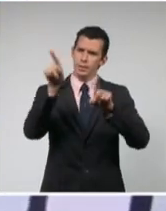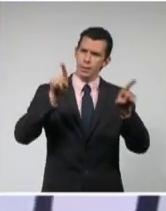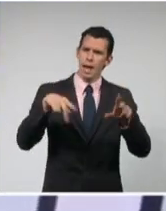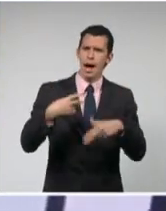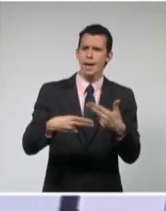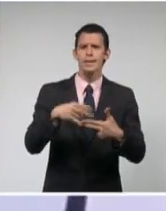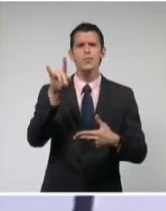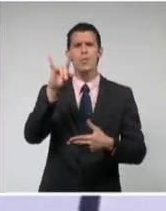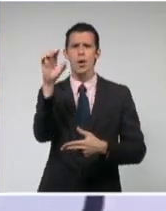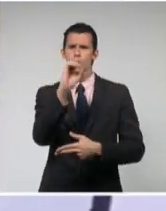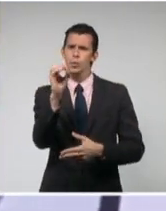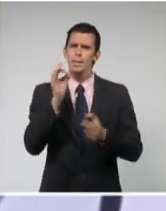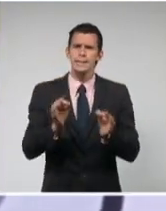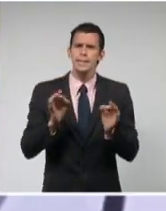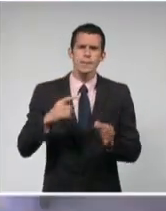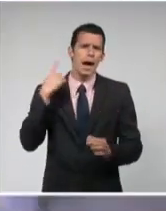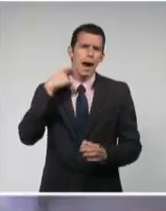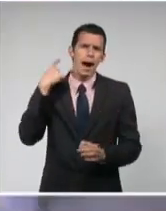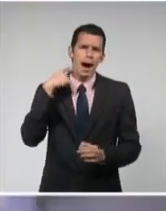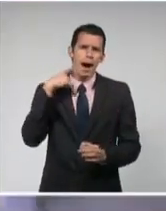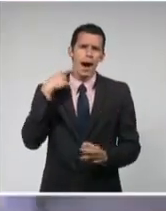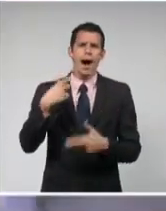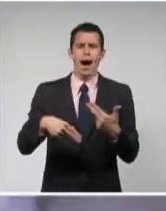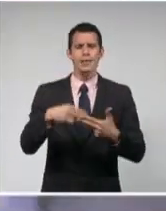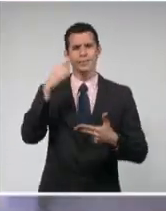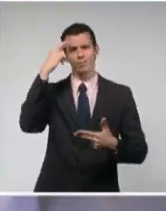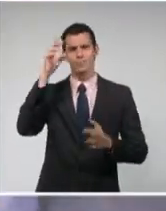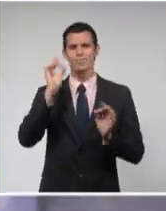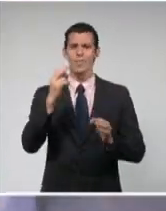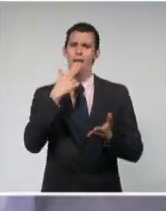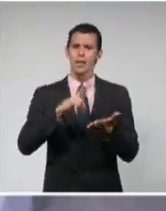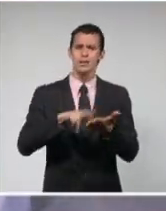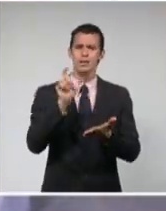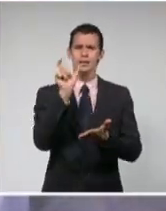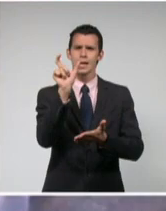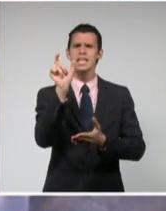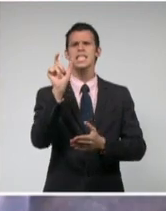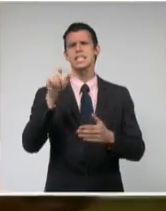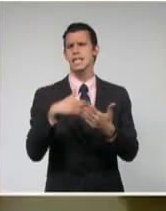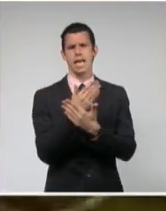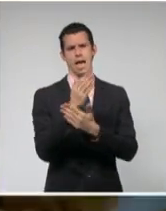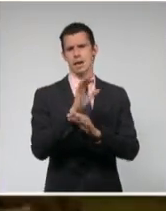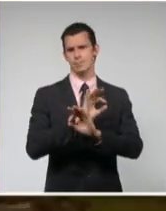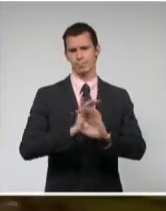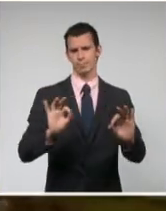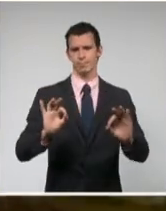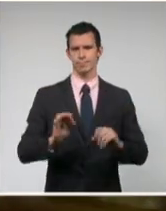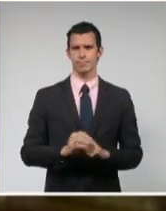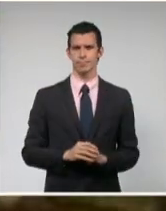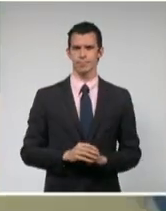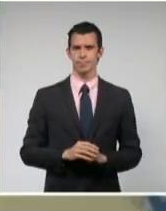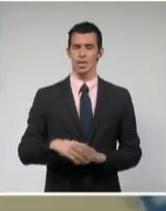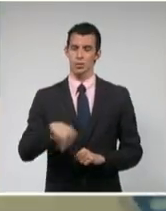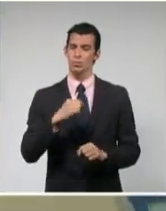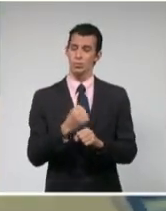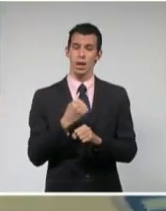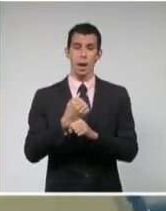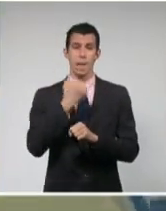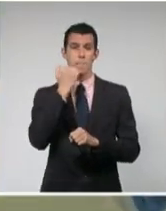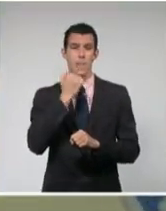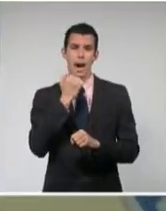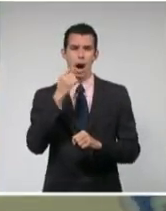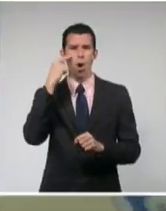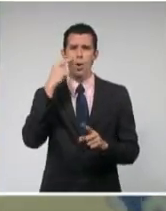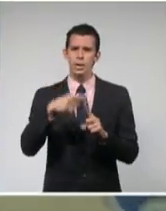de octubre. La empresa de Correos de Cuba rinde homenaje con la labor constante, desarrollando mucho más su cartera de servicios